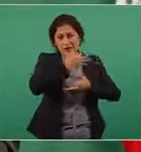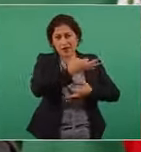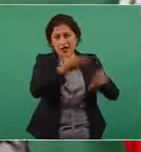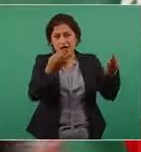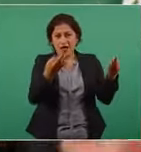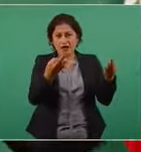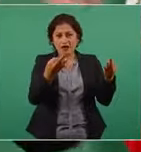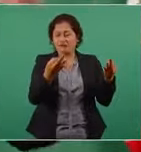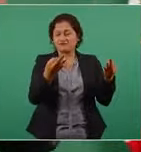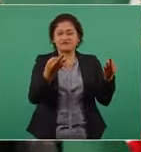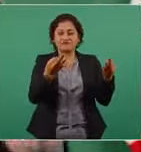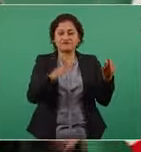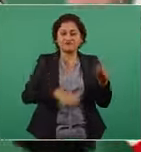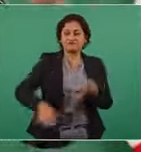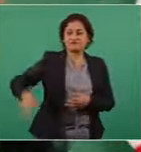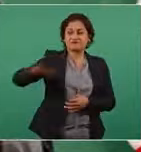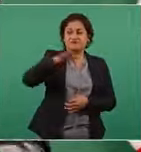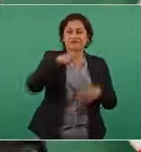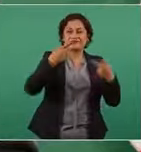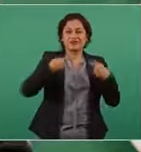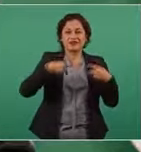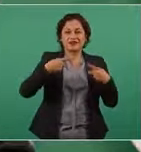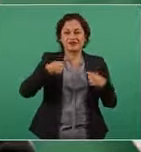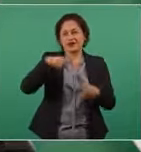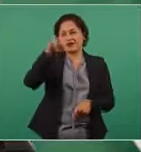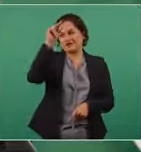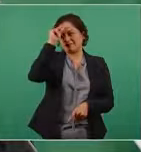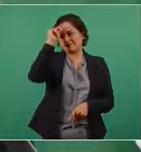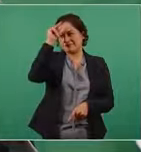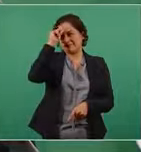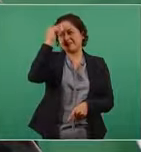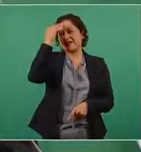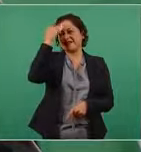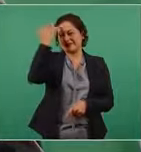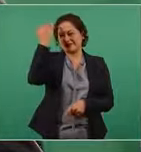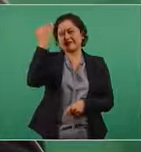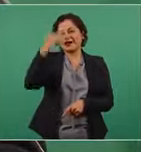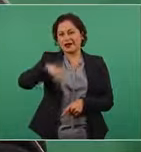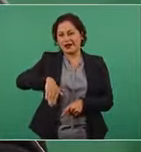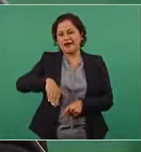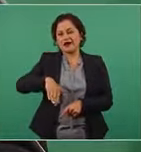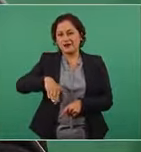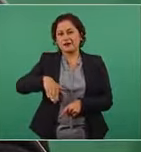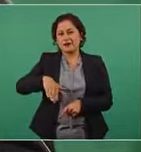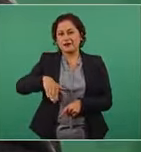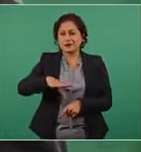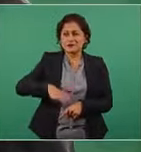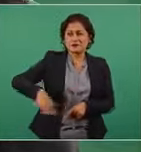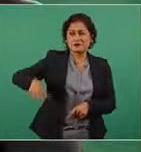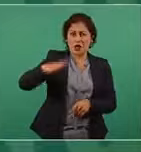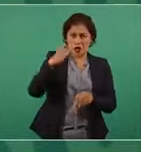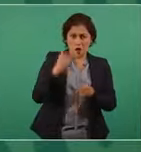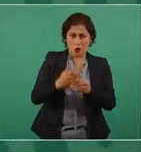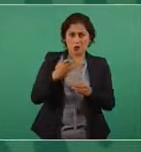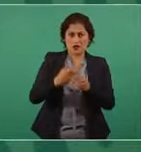del pueblo sabe de que son sus tiempos